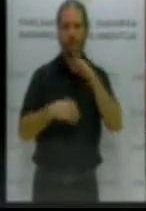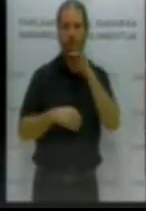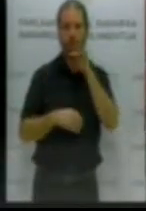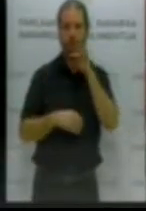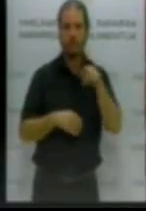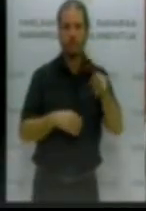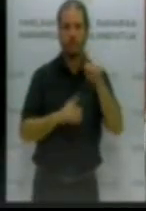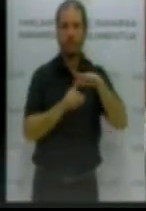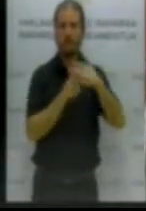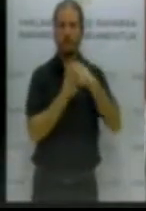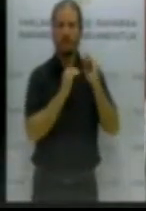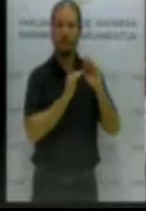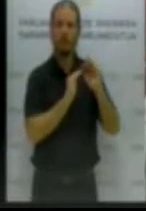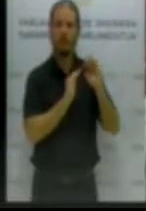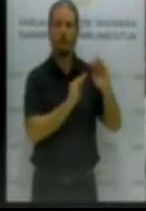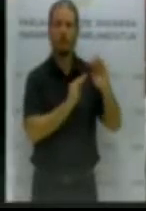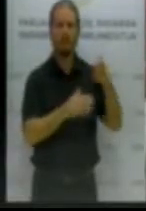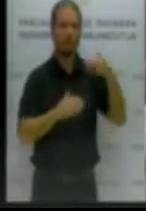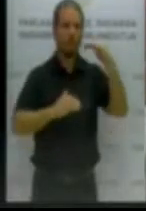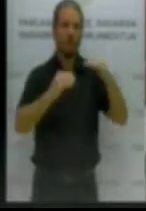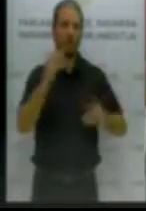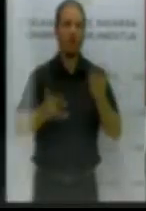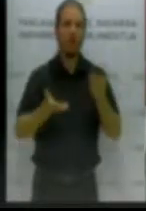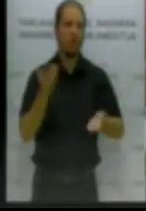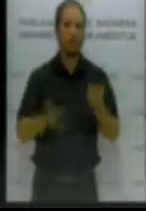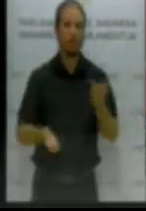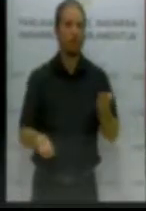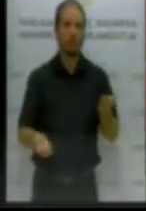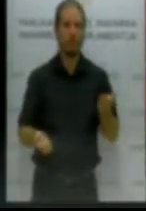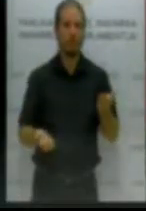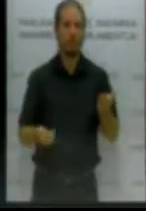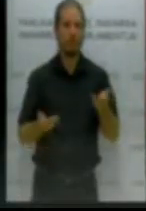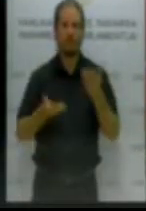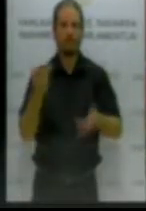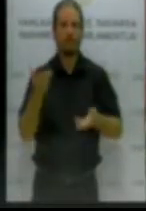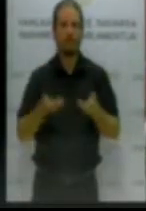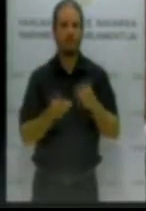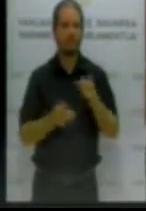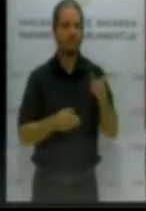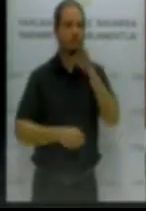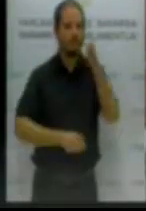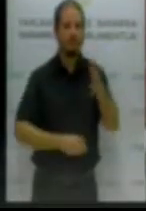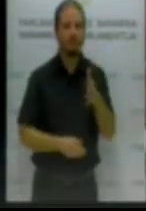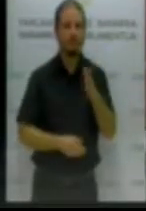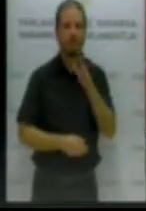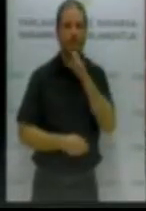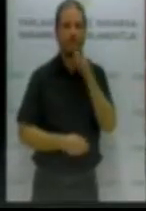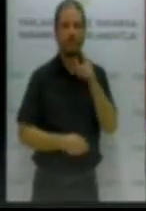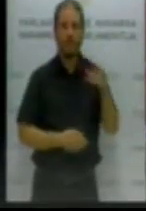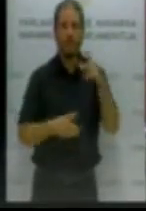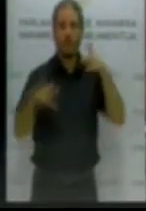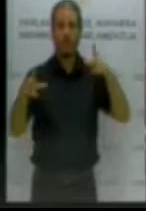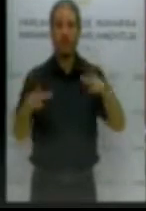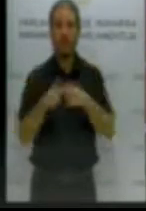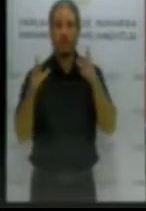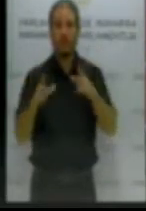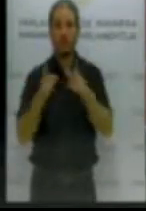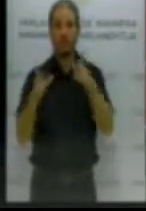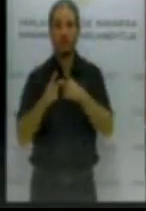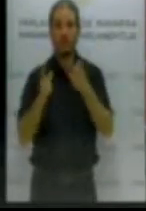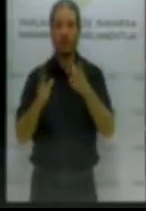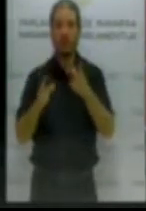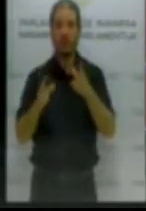especialmente injusta. ¿Por qué? Pues porque una sociedad en la que las mujeres